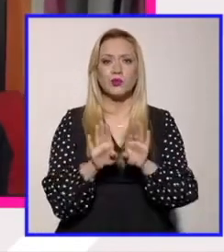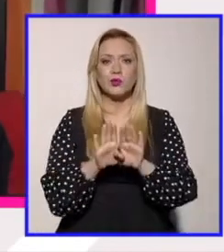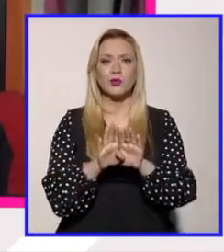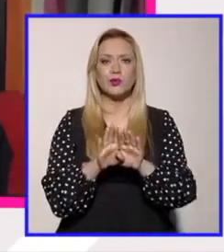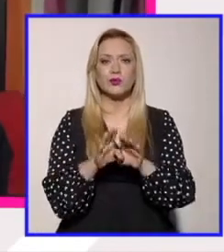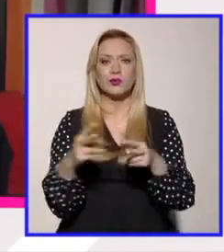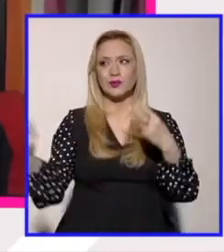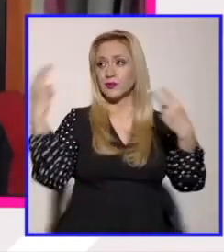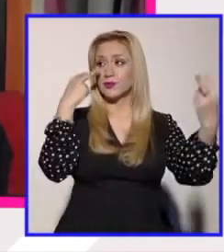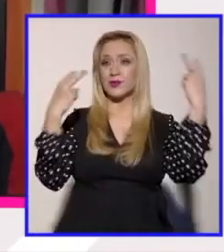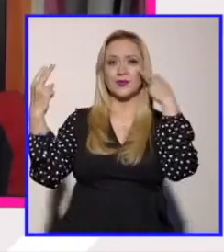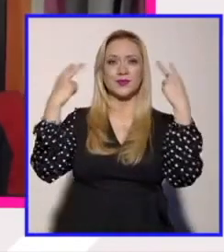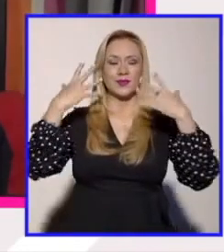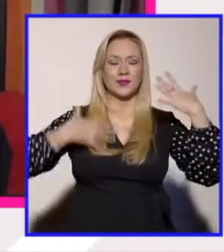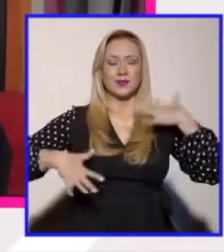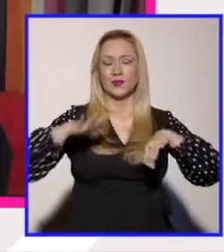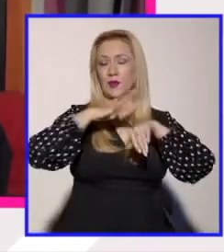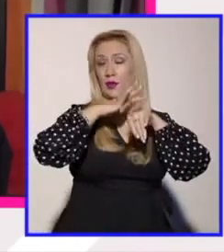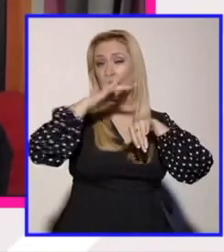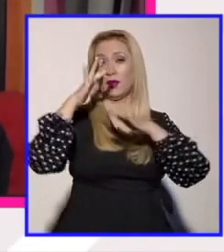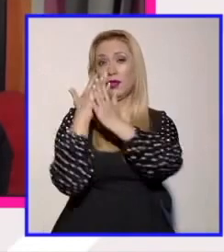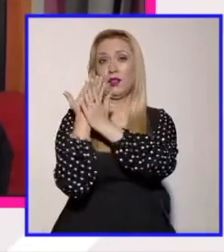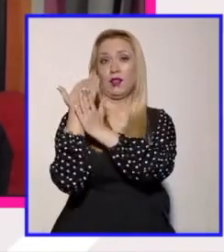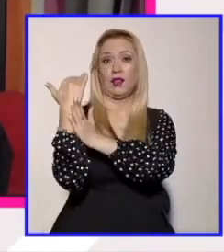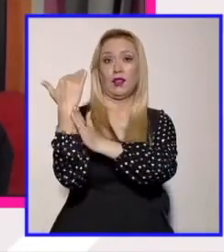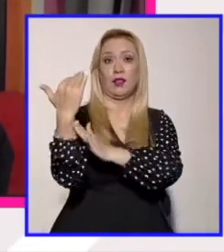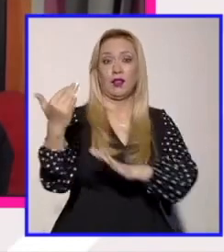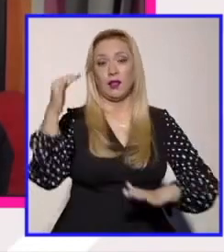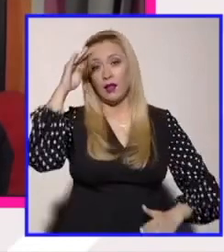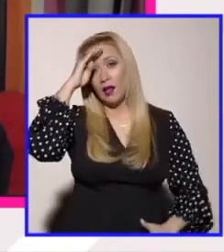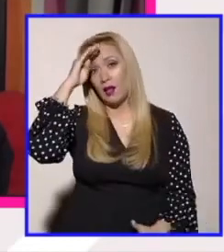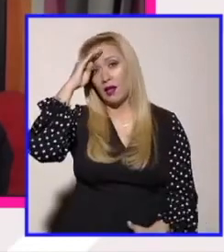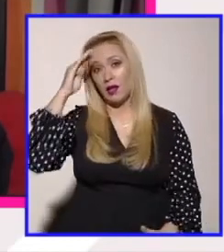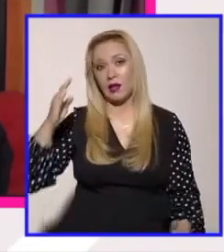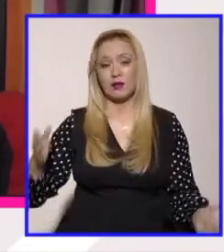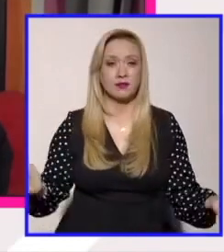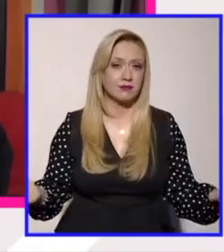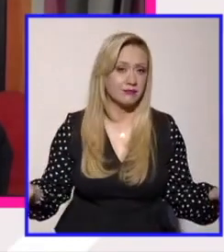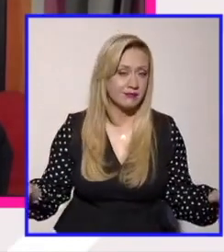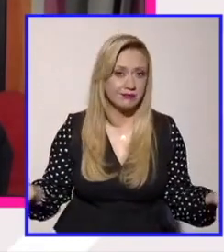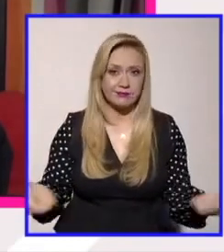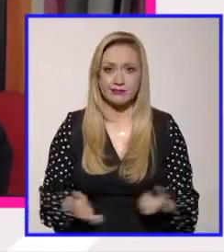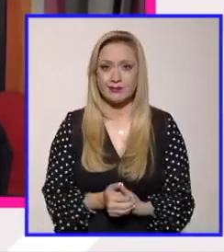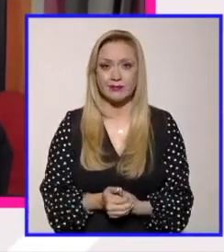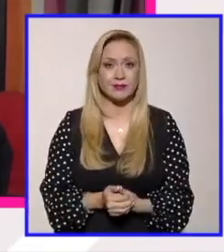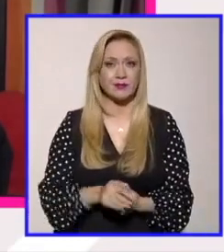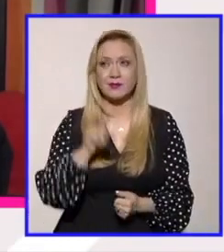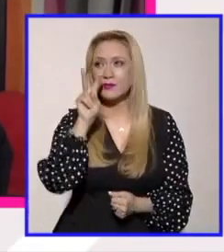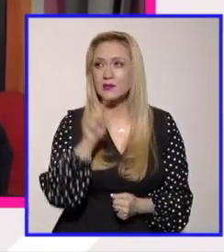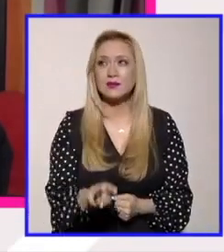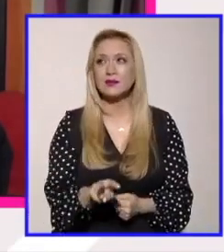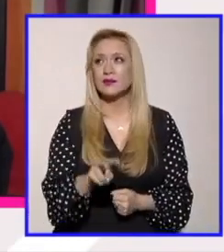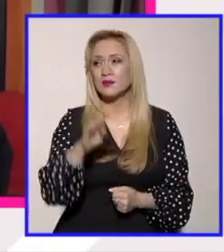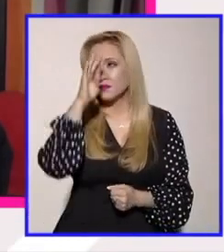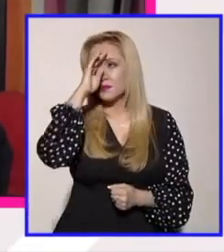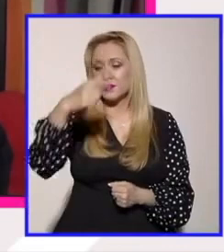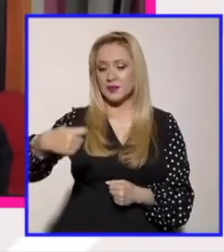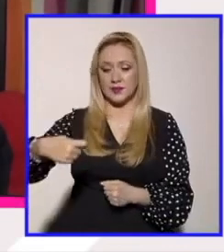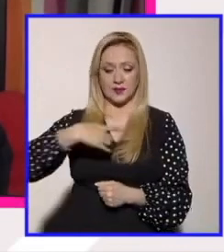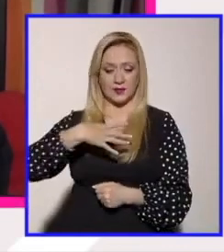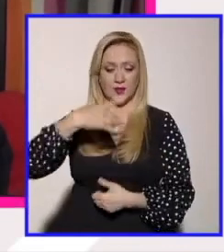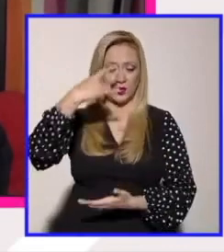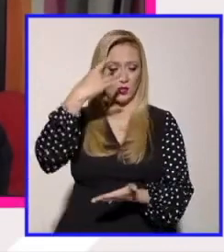de no sé de estas maneras y perdón el sonido de fondo pero de reducirnos solamente